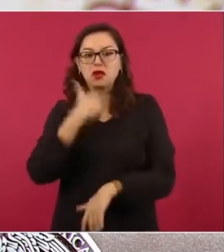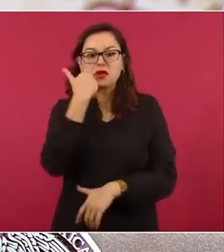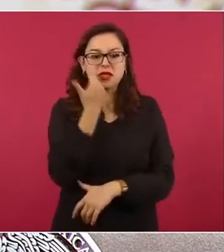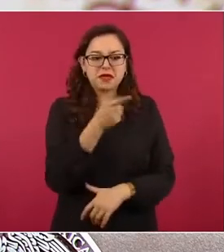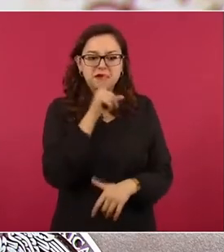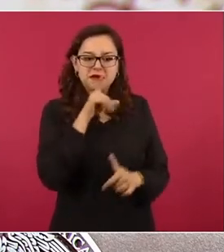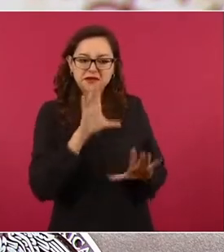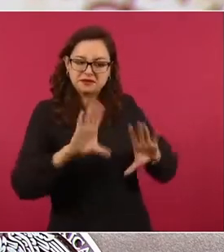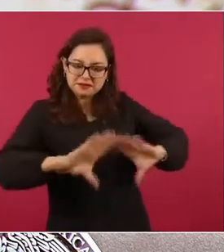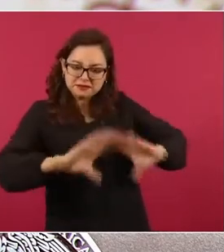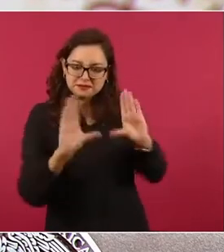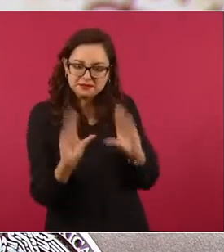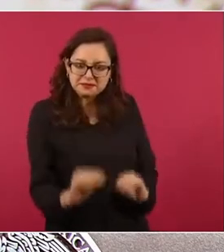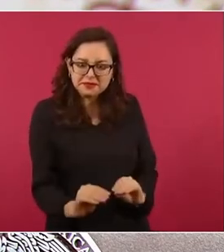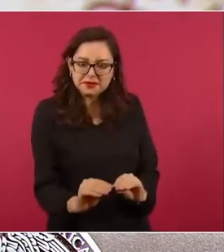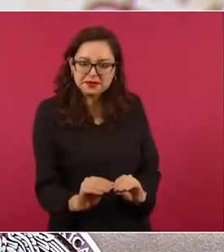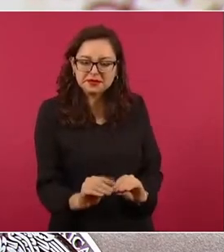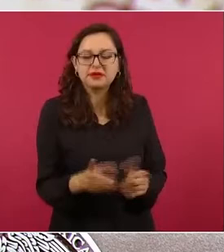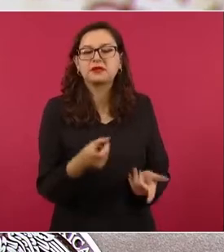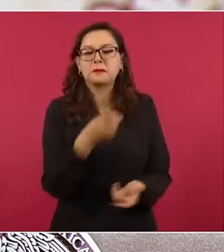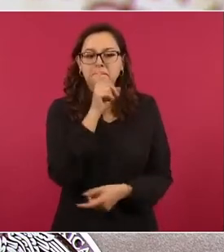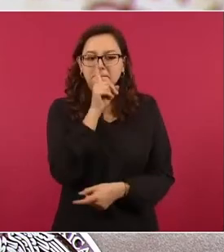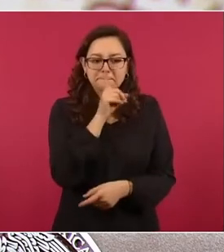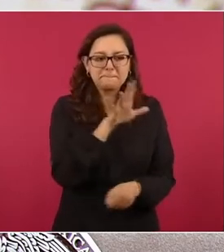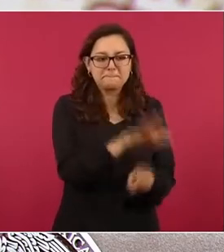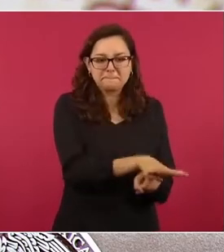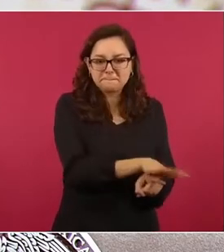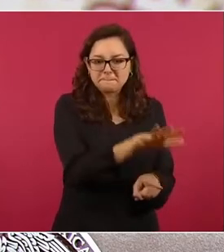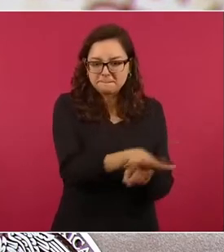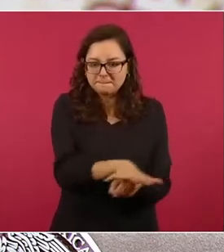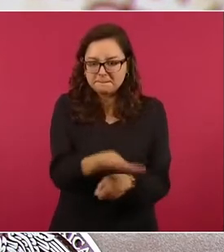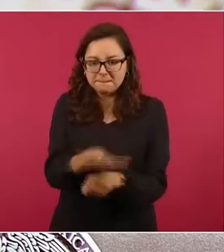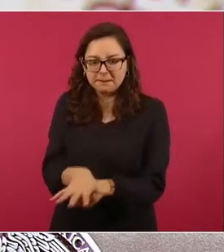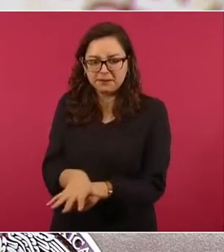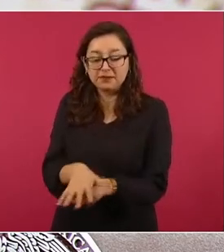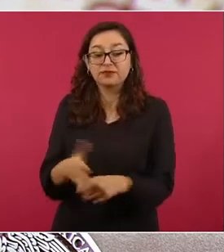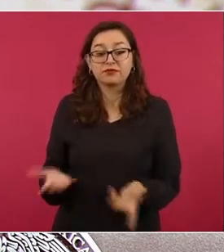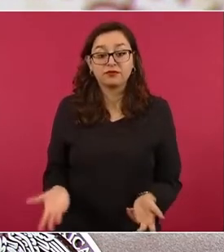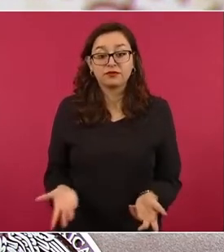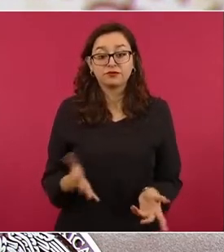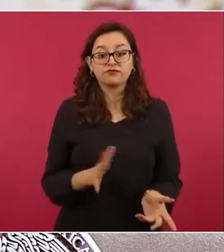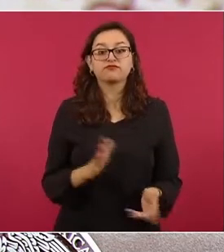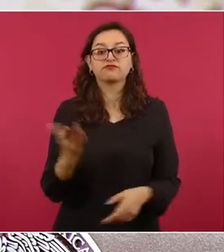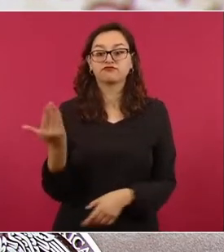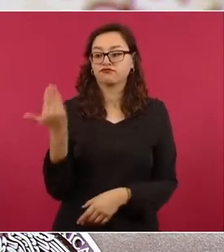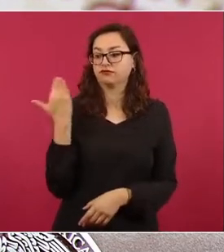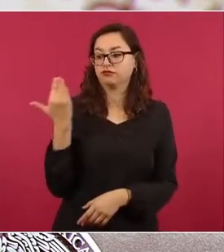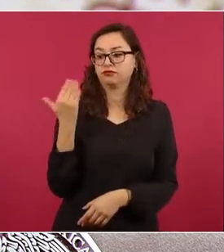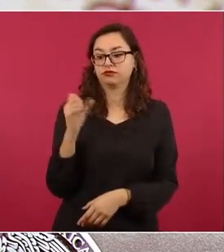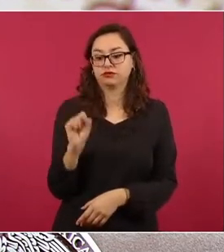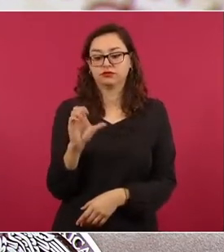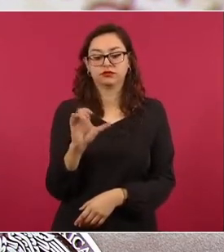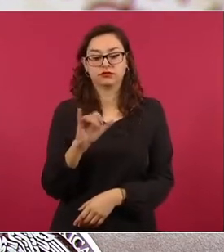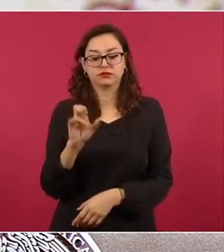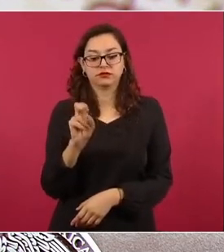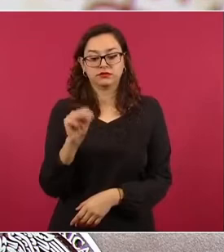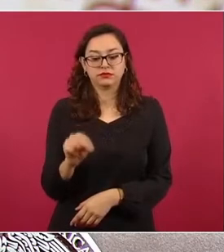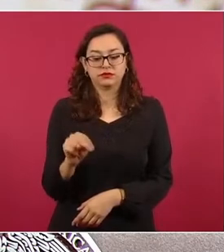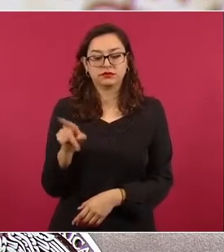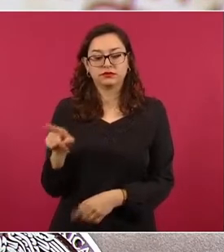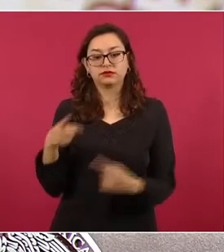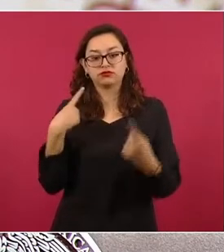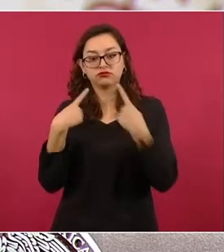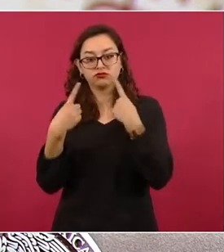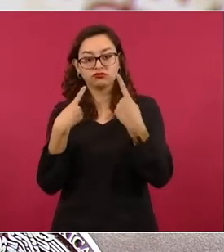periodistas, que se les quiera callar y puso como ejemplo la reciente discusión de la Suprema Corte de Justicia de la Nación